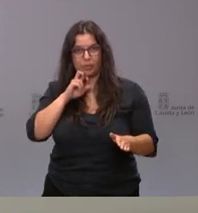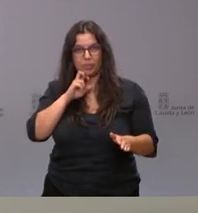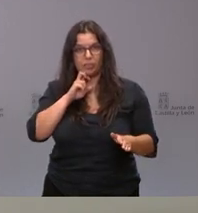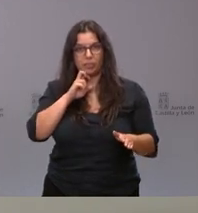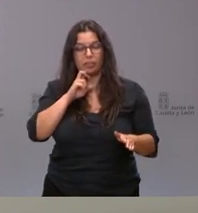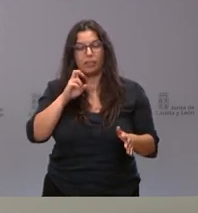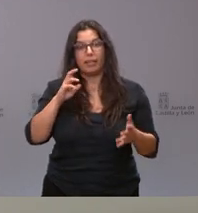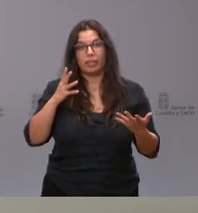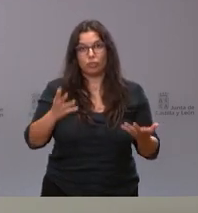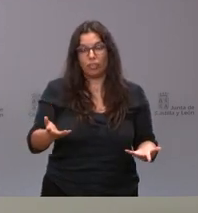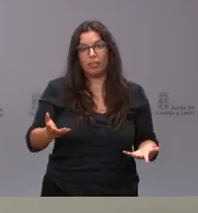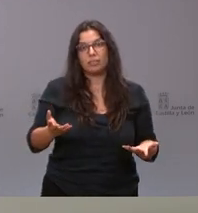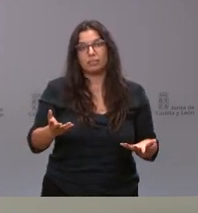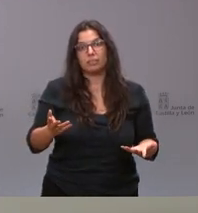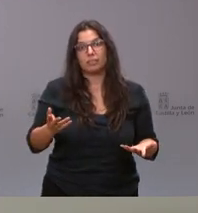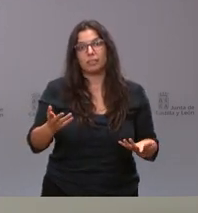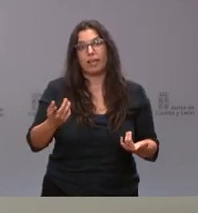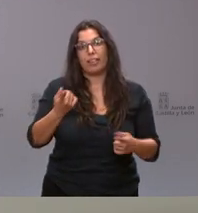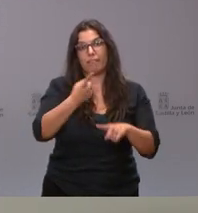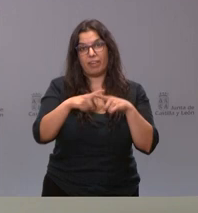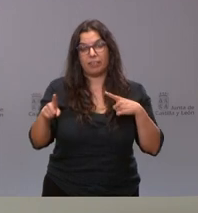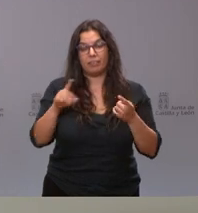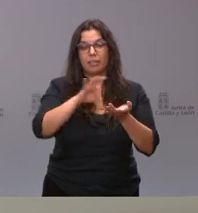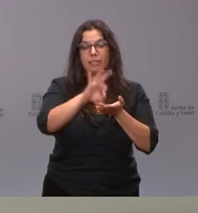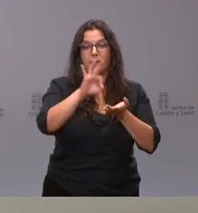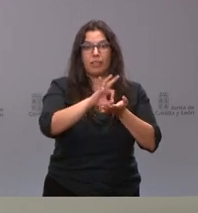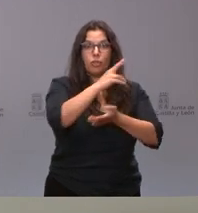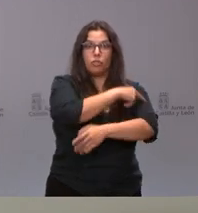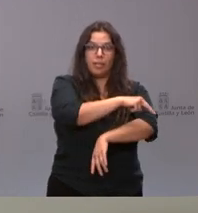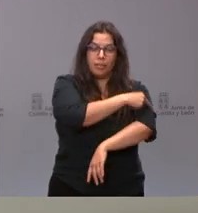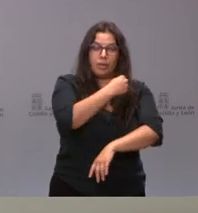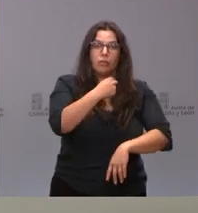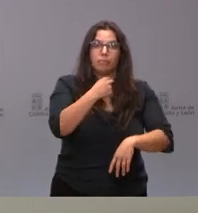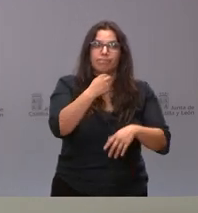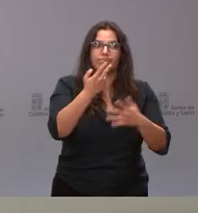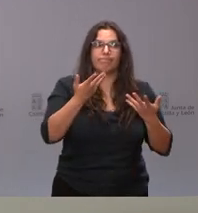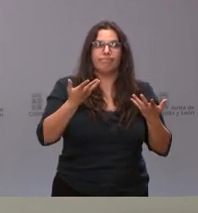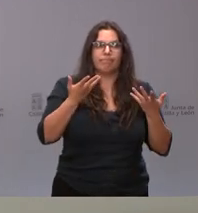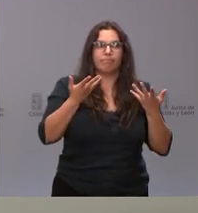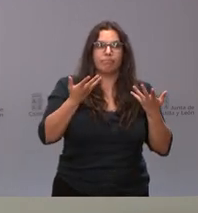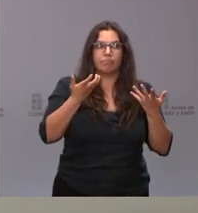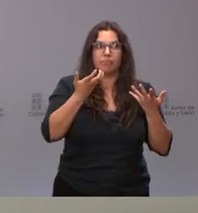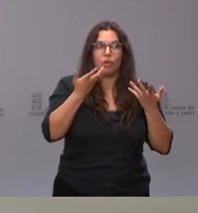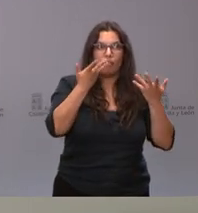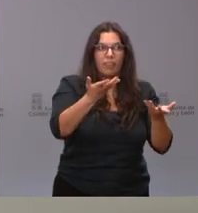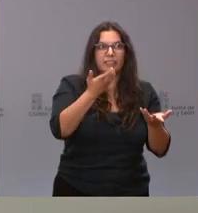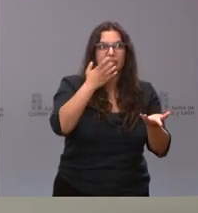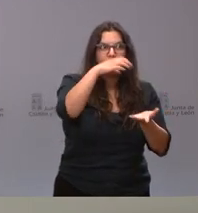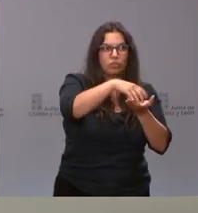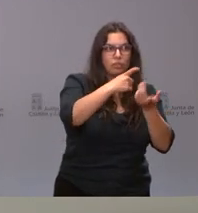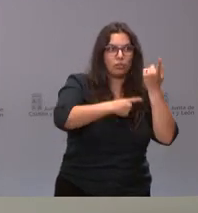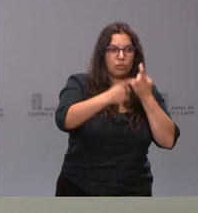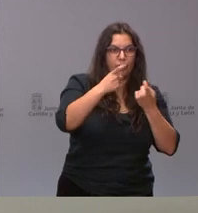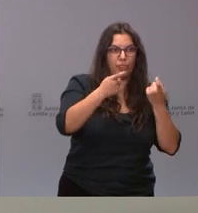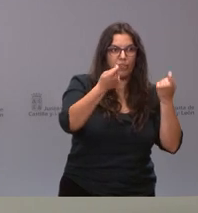es el mismo el servicio sanitario que hay que prestar en un contexto de cierre de consultores locales que en un contexto